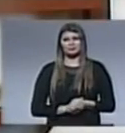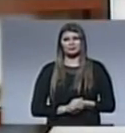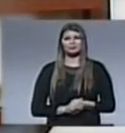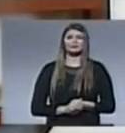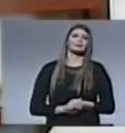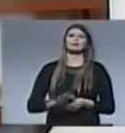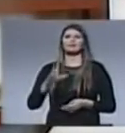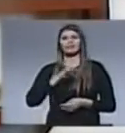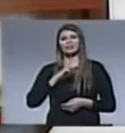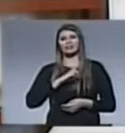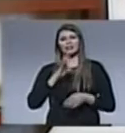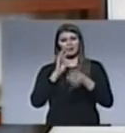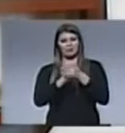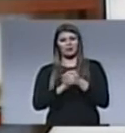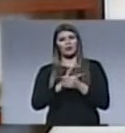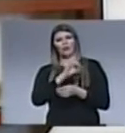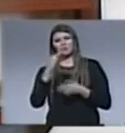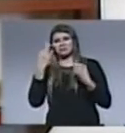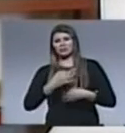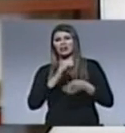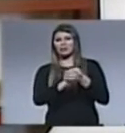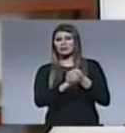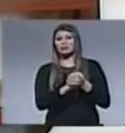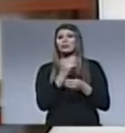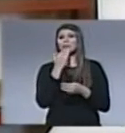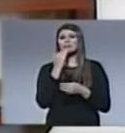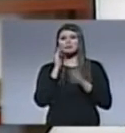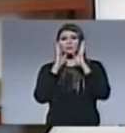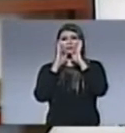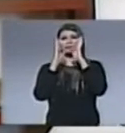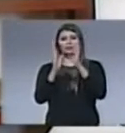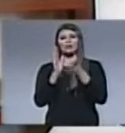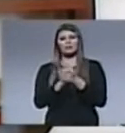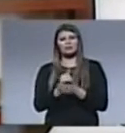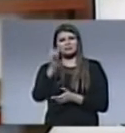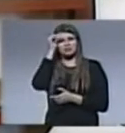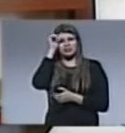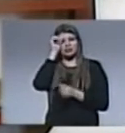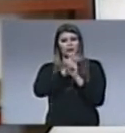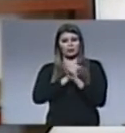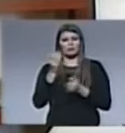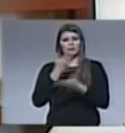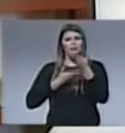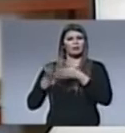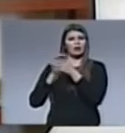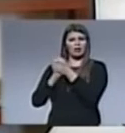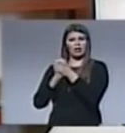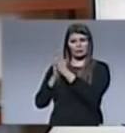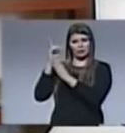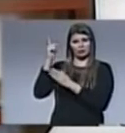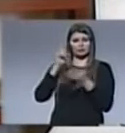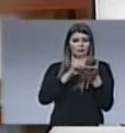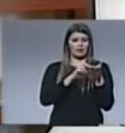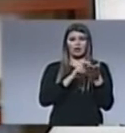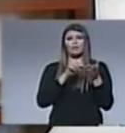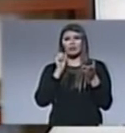tener buenos amigos ser buenos amigos pero sobre todo el enfoque hoy es entender como podemos ser amigos de Dios la Biblia